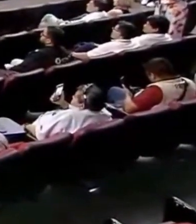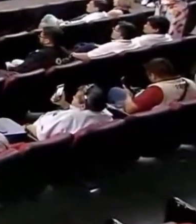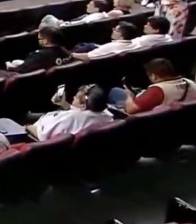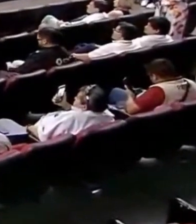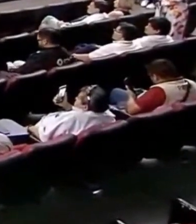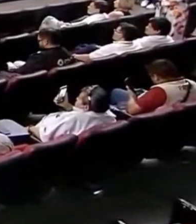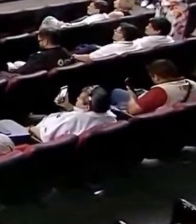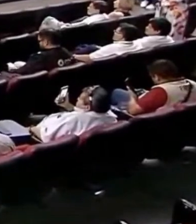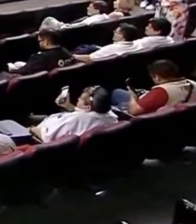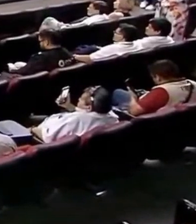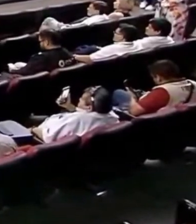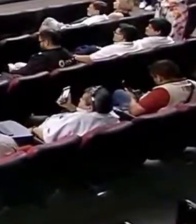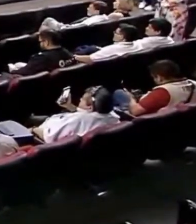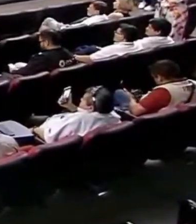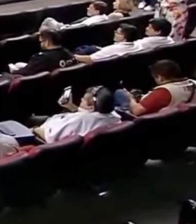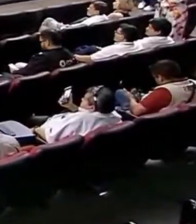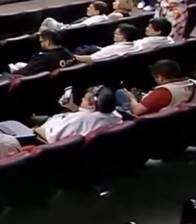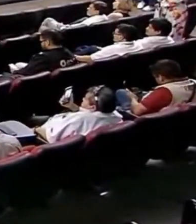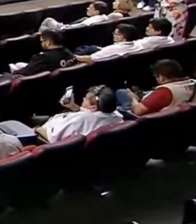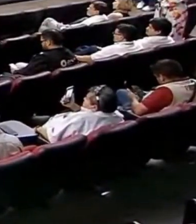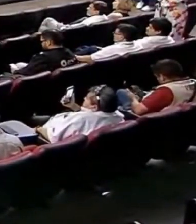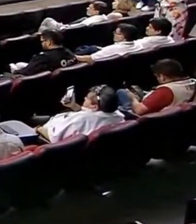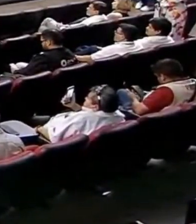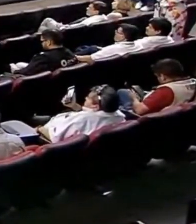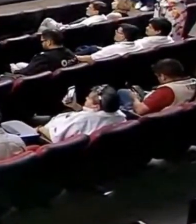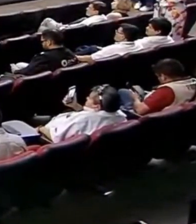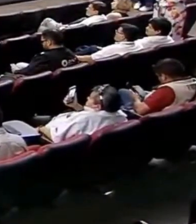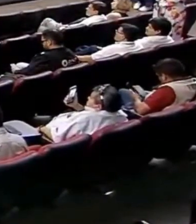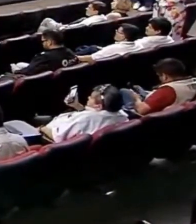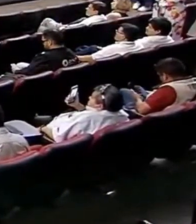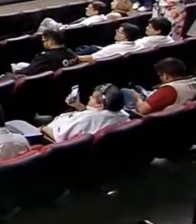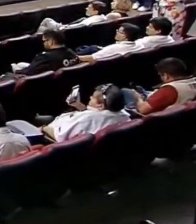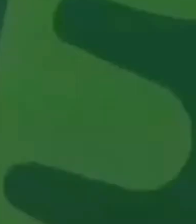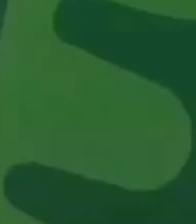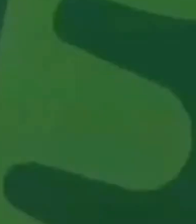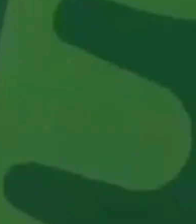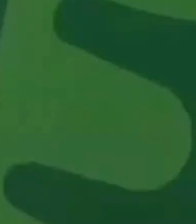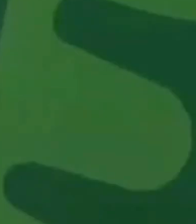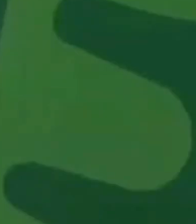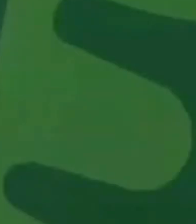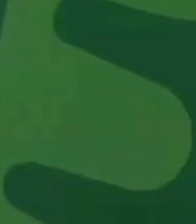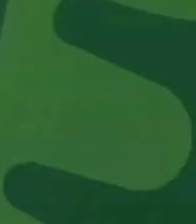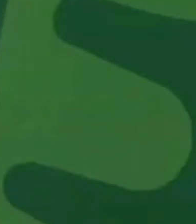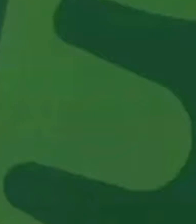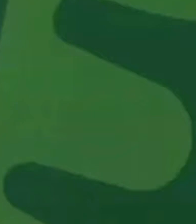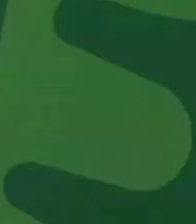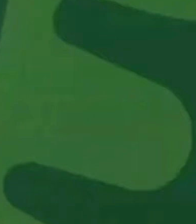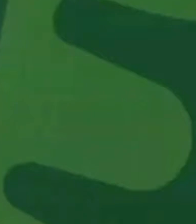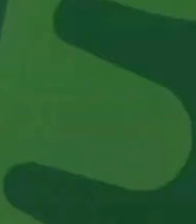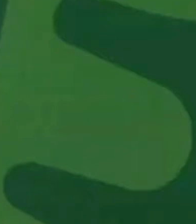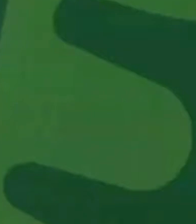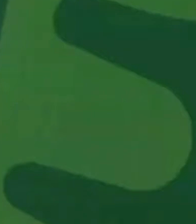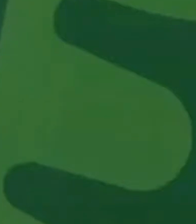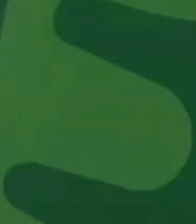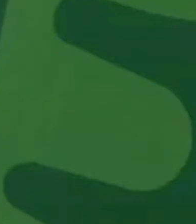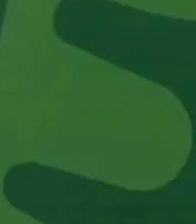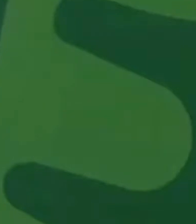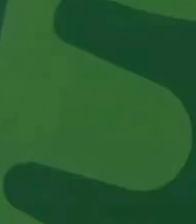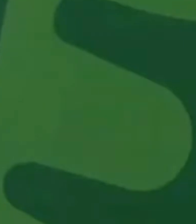de malos gobiernos y sobre todo imperó la corrupción,